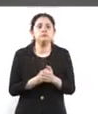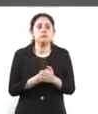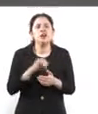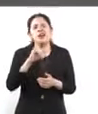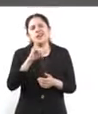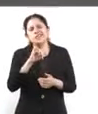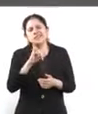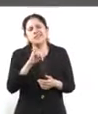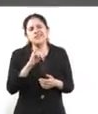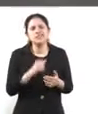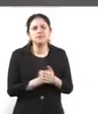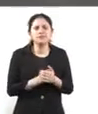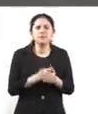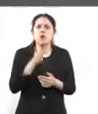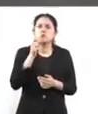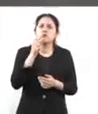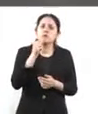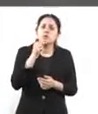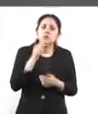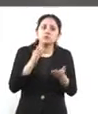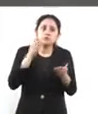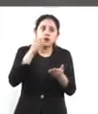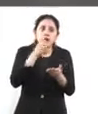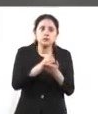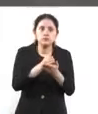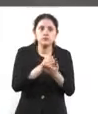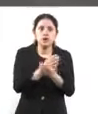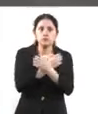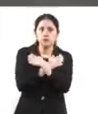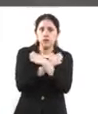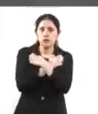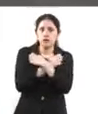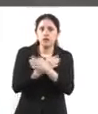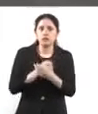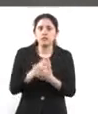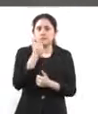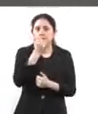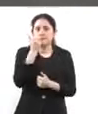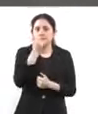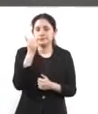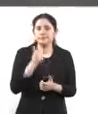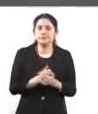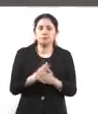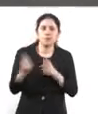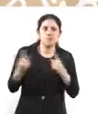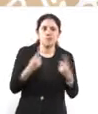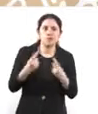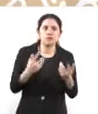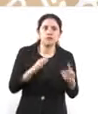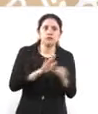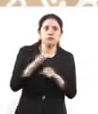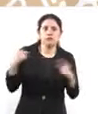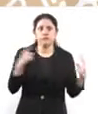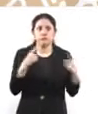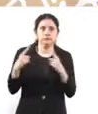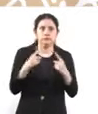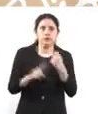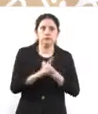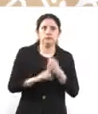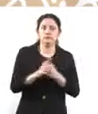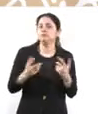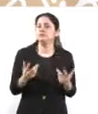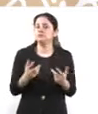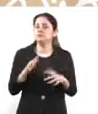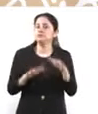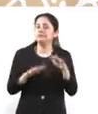interviene la policía en algún tema estudiantil, puede llegar a haber una provocación y puede salir las cosas mal.